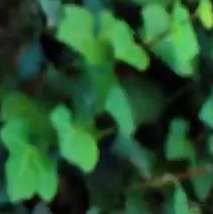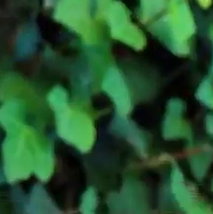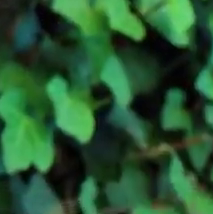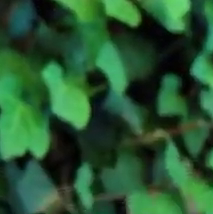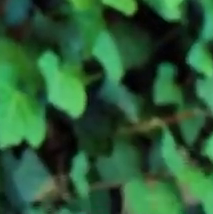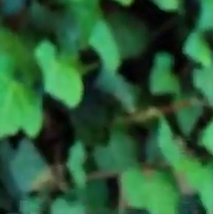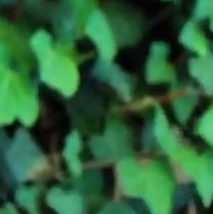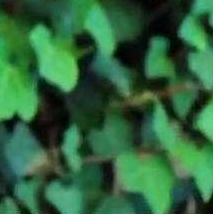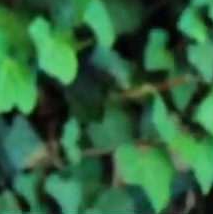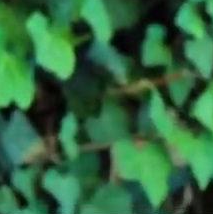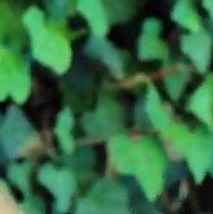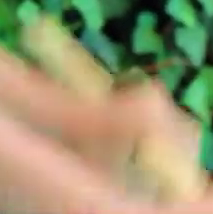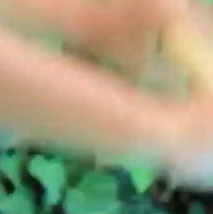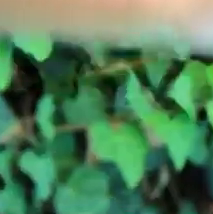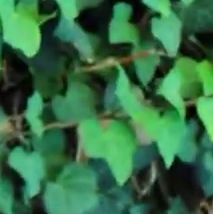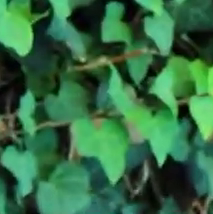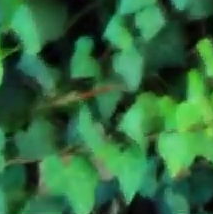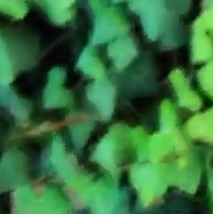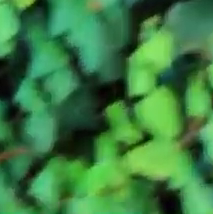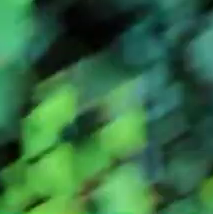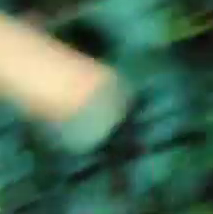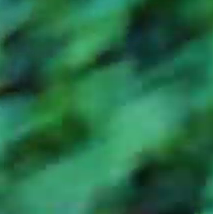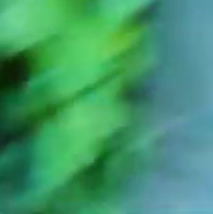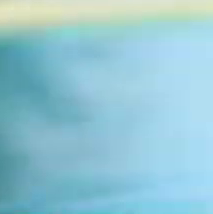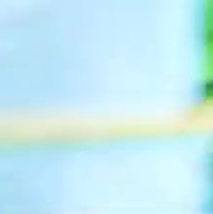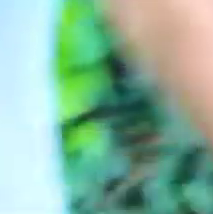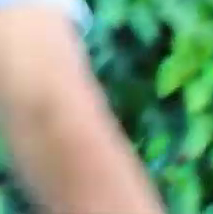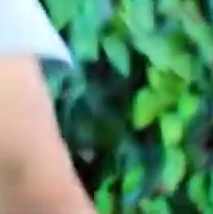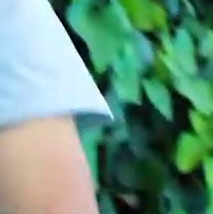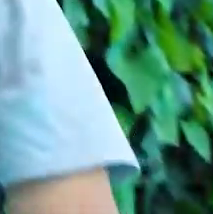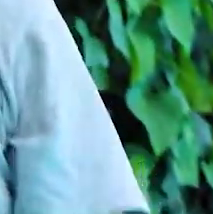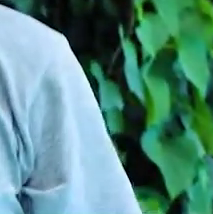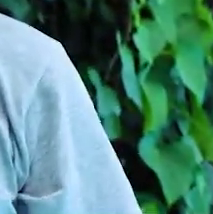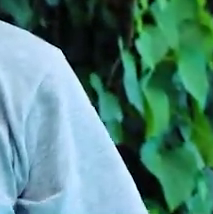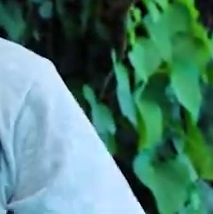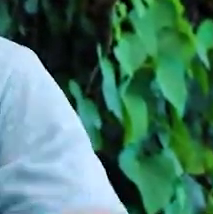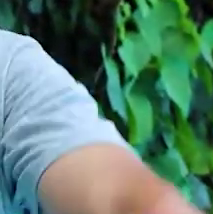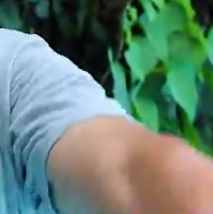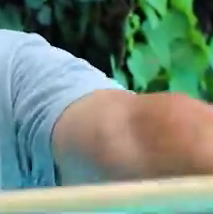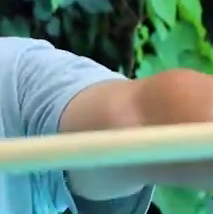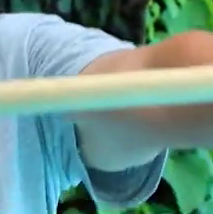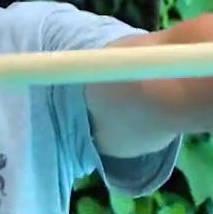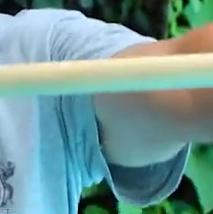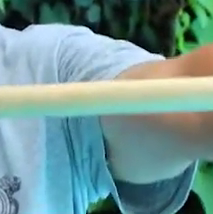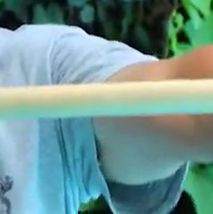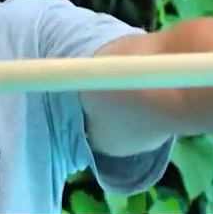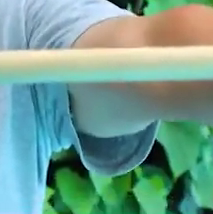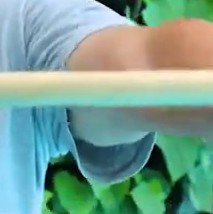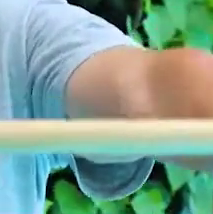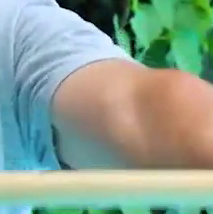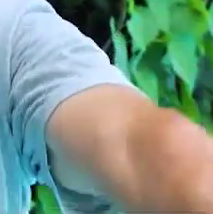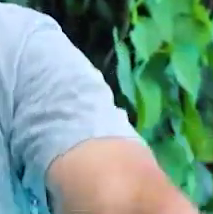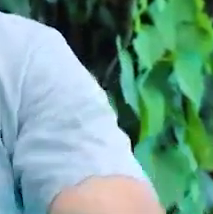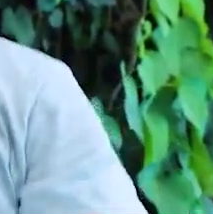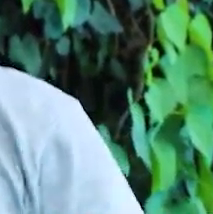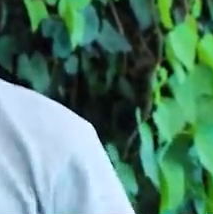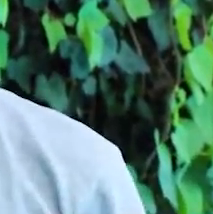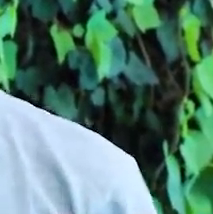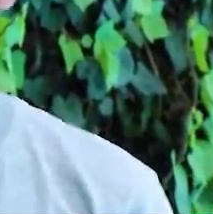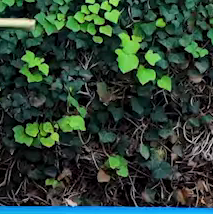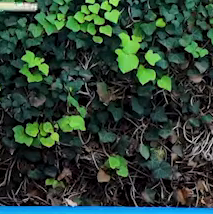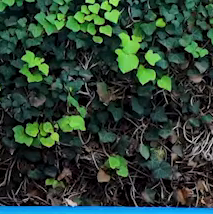palo la altura de nuestra barbilla muy bien ahí está bien